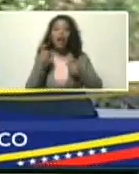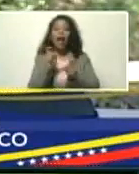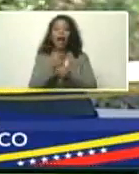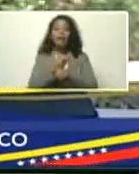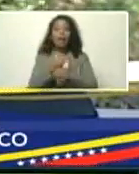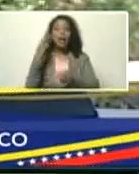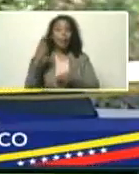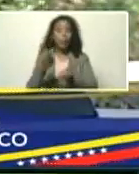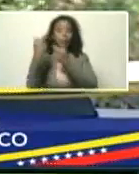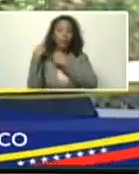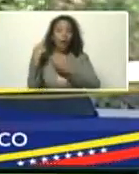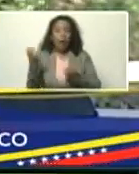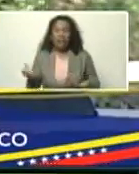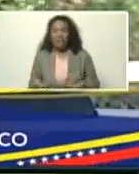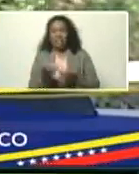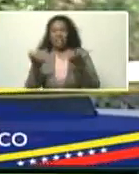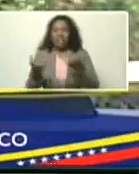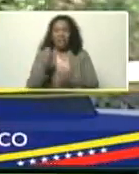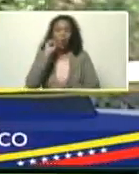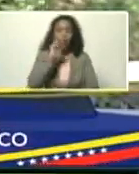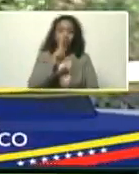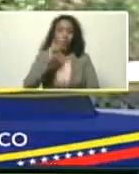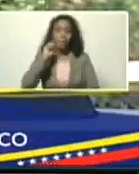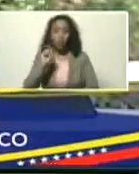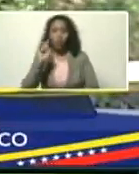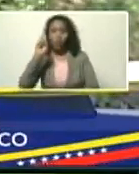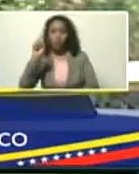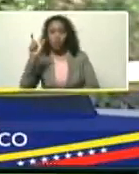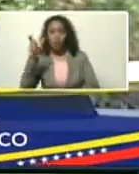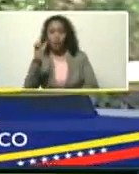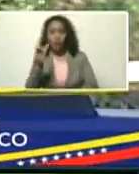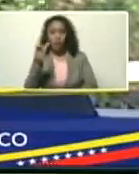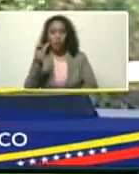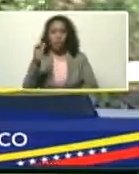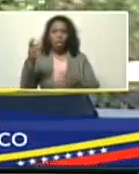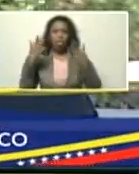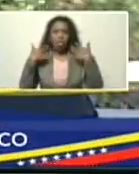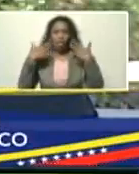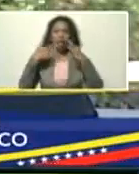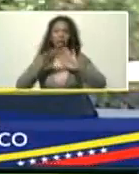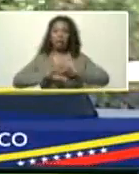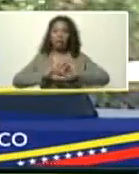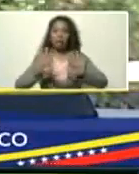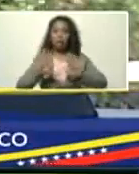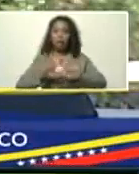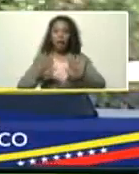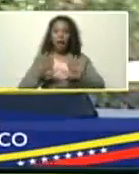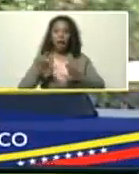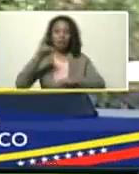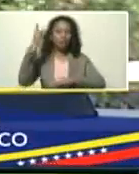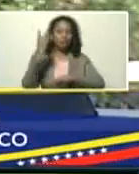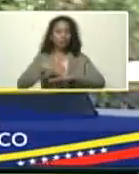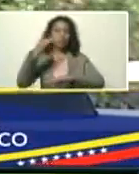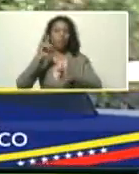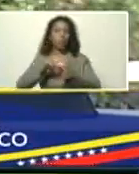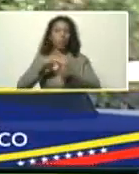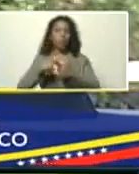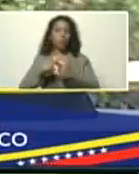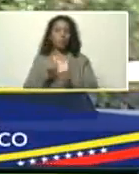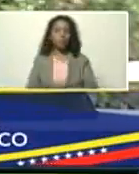del calentamiento, de 1.1 grados centígrados, de ya, era grave, para entonces,